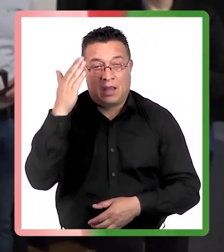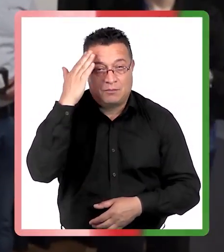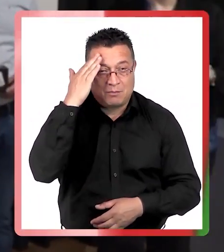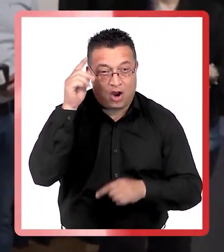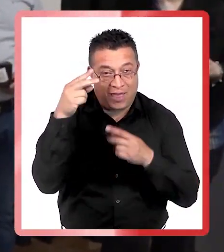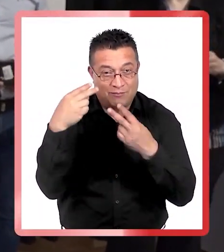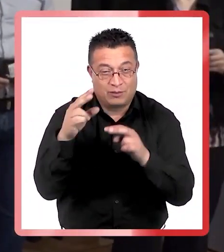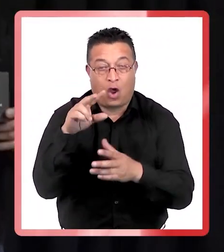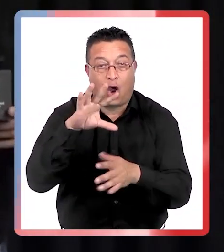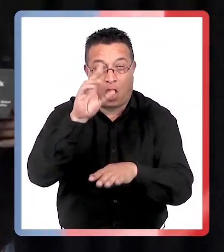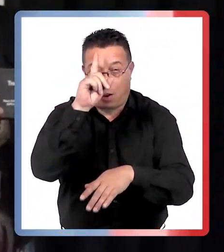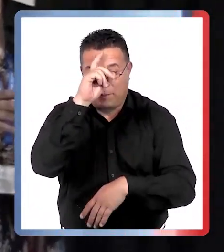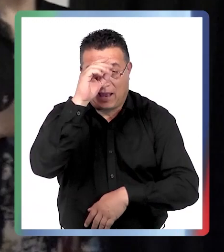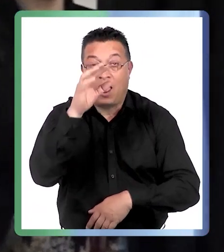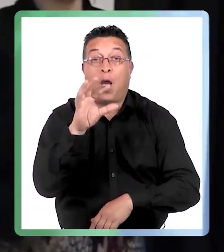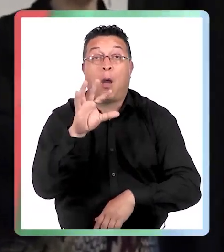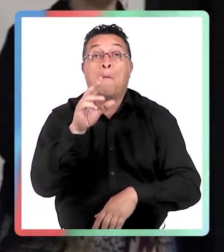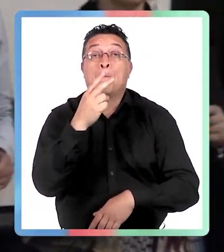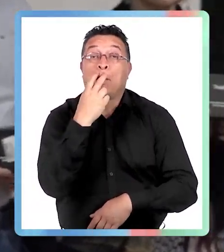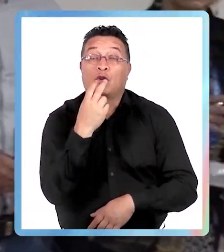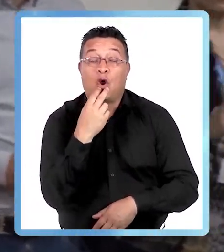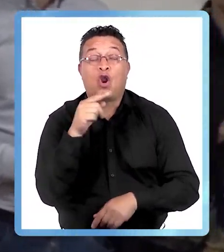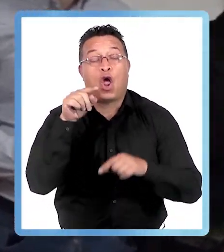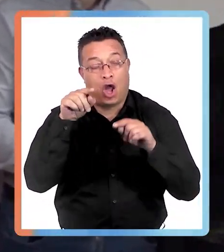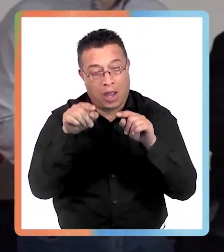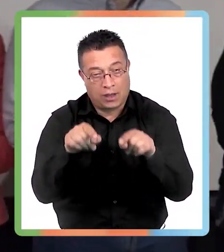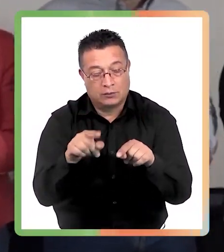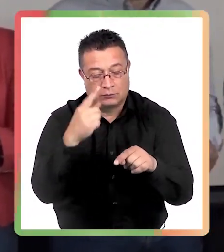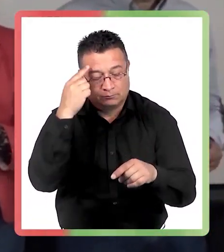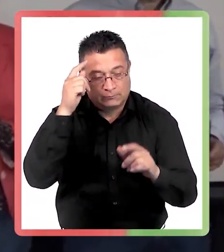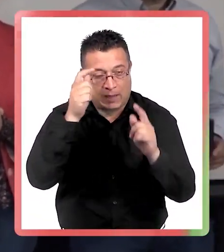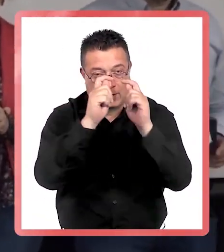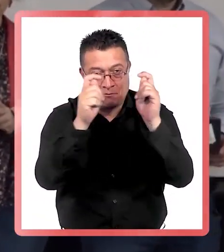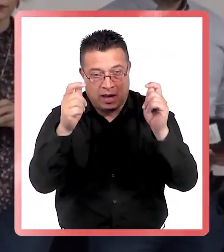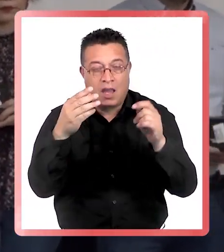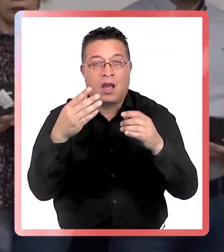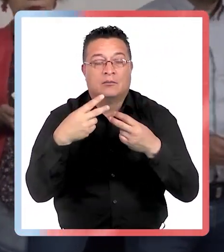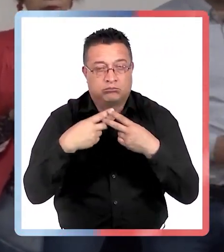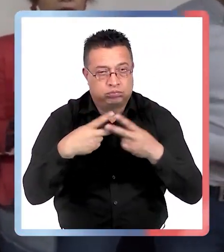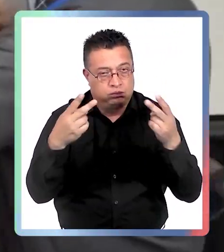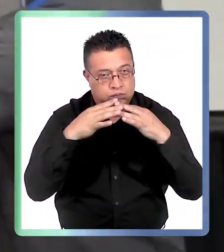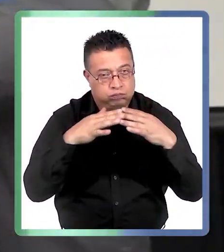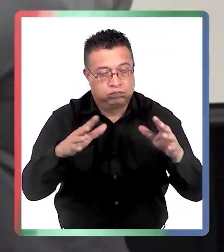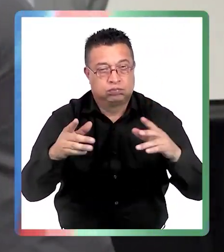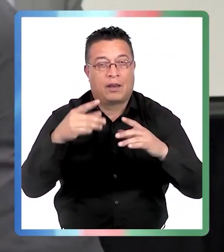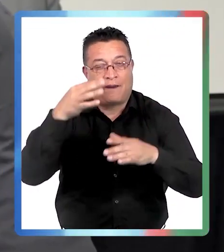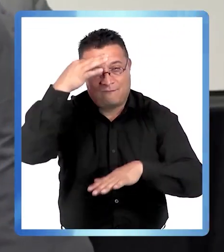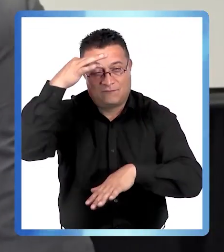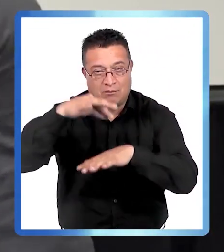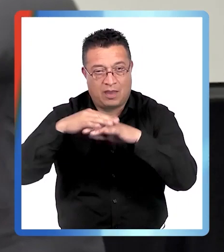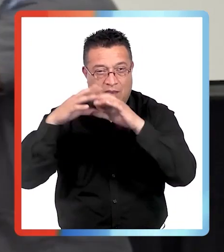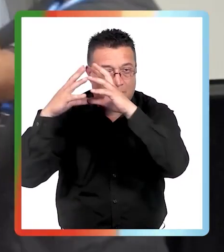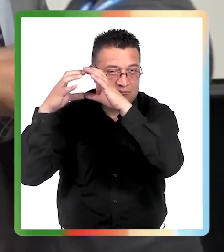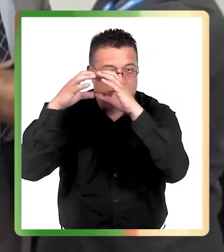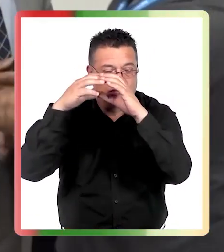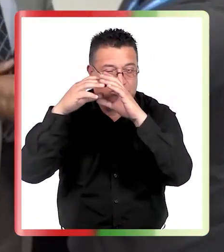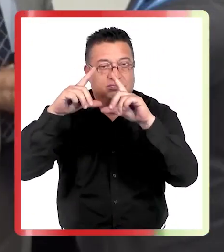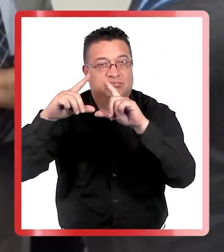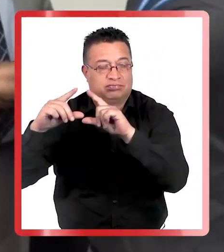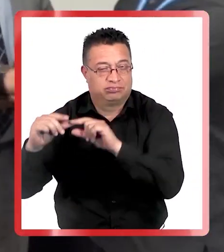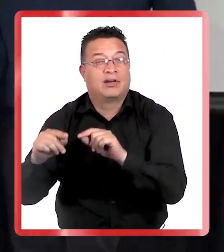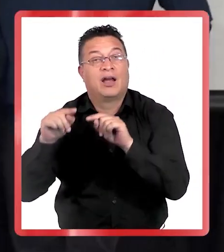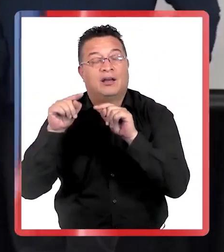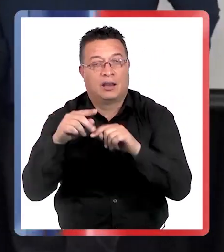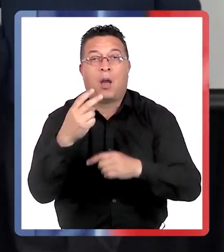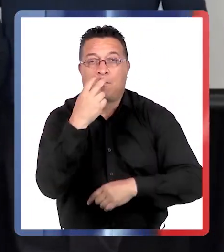Hospital de Puerto Montt han elaborado una campaña de concientización sobre enfermedades neurodegenerativas que lleva por nombre Puerto